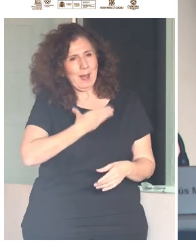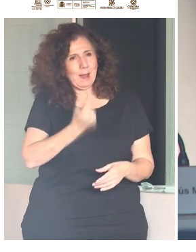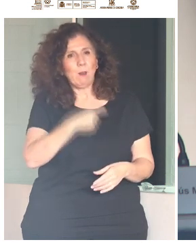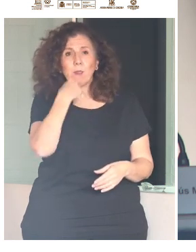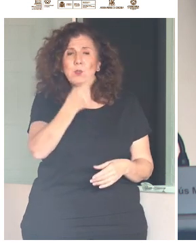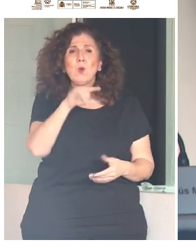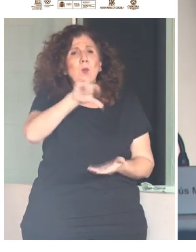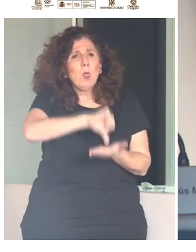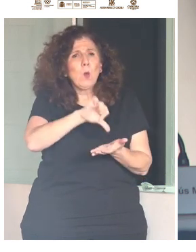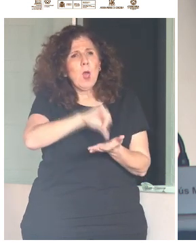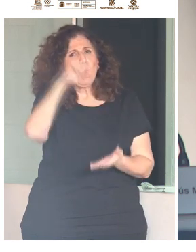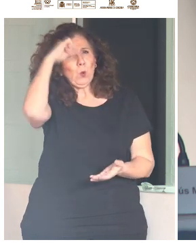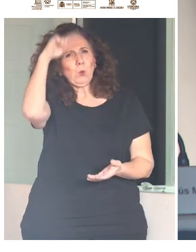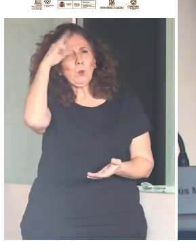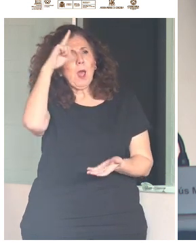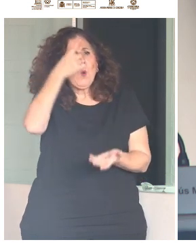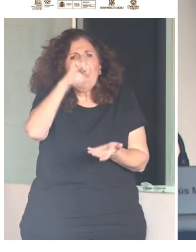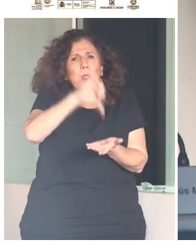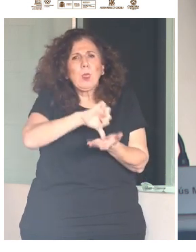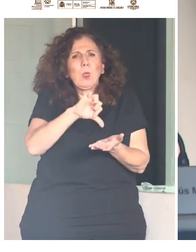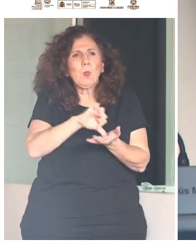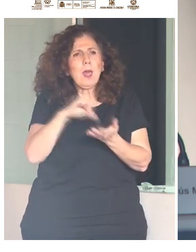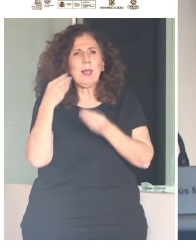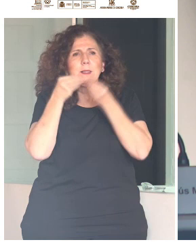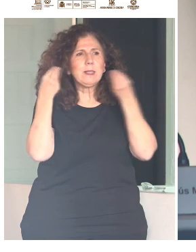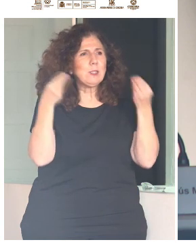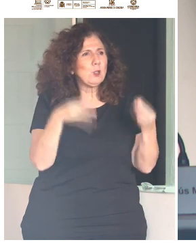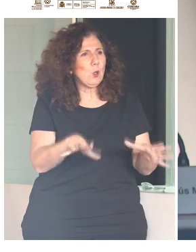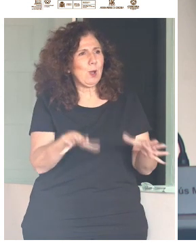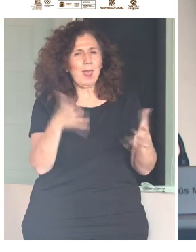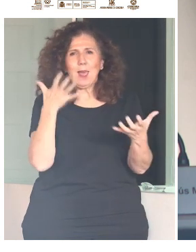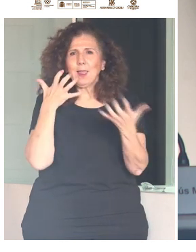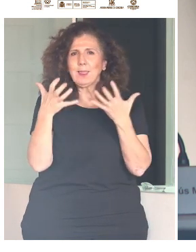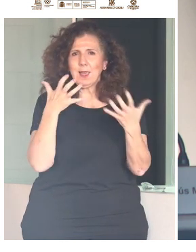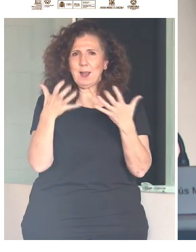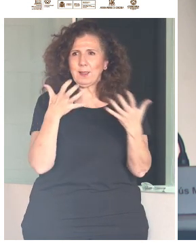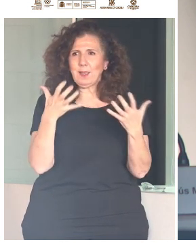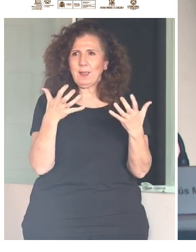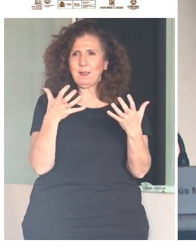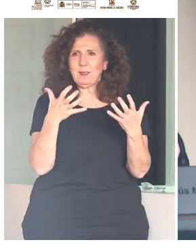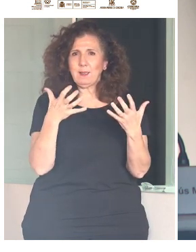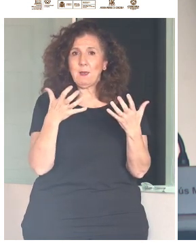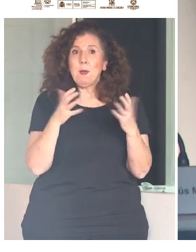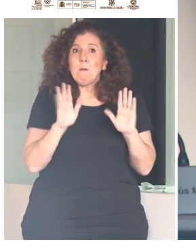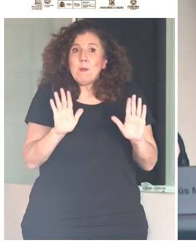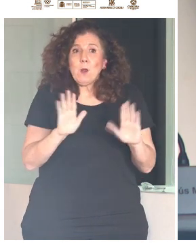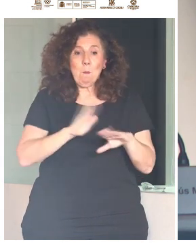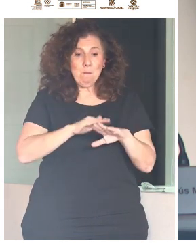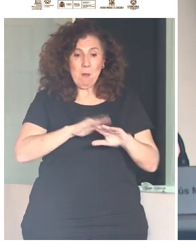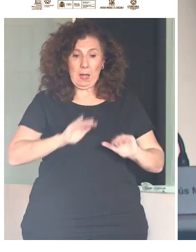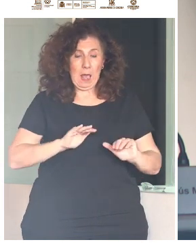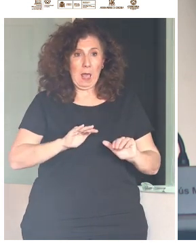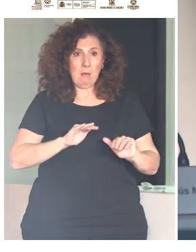cultura, es una ciudad de historia y es una ciudad de arte. Pero para adentrarnos en estas y otras ciudades patrimonio,